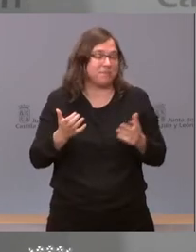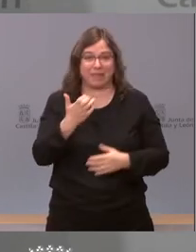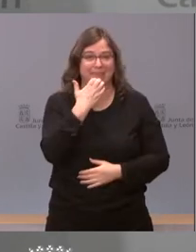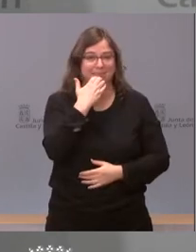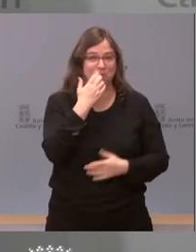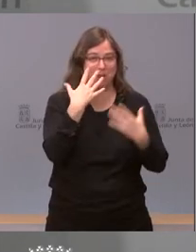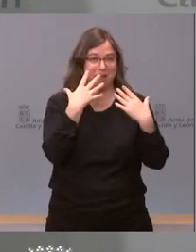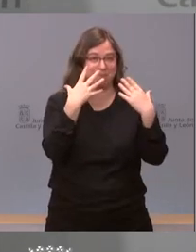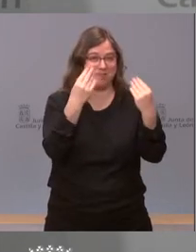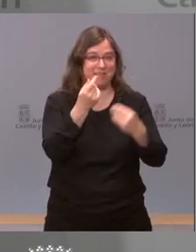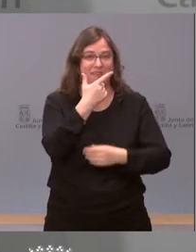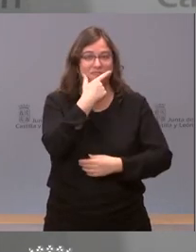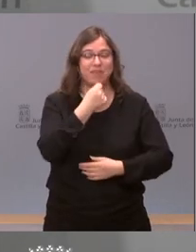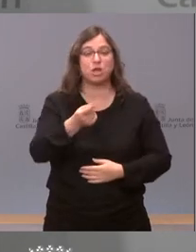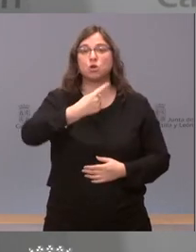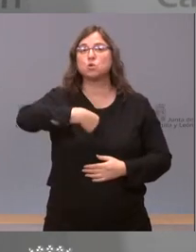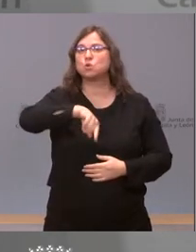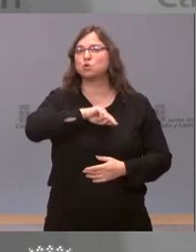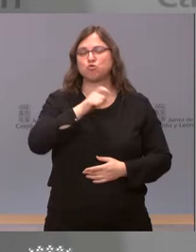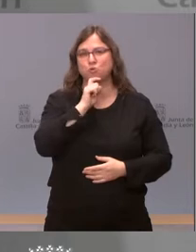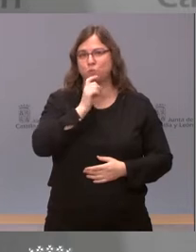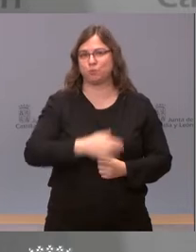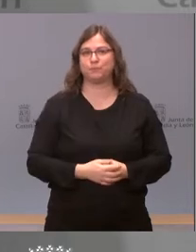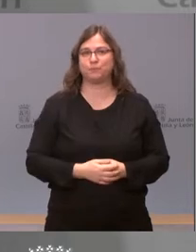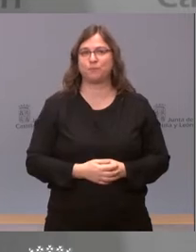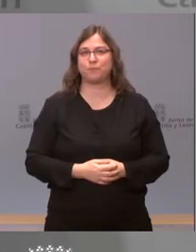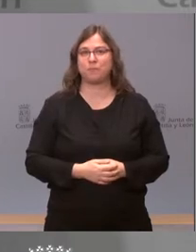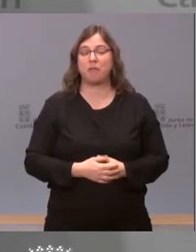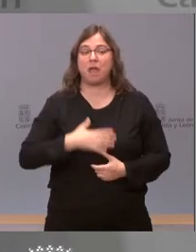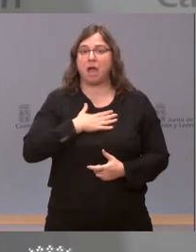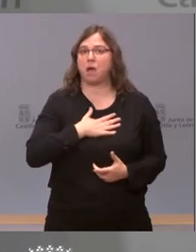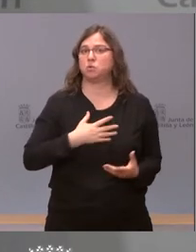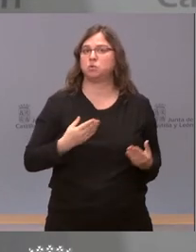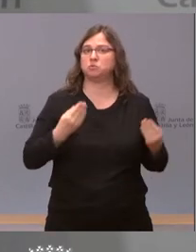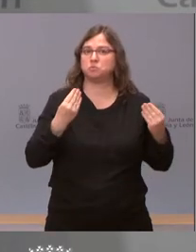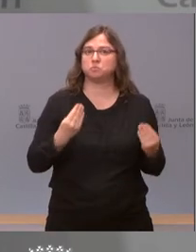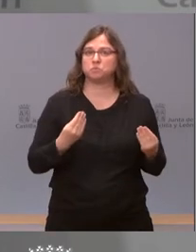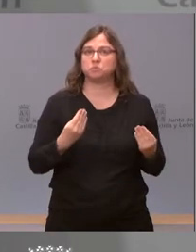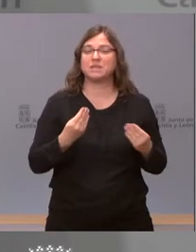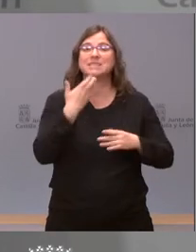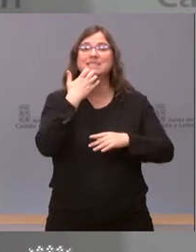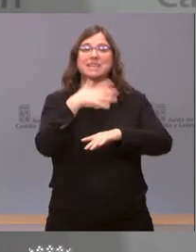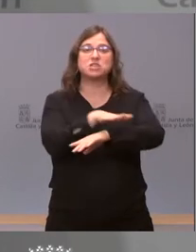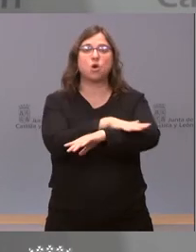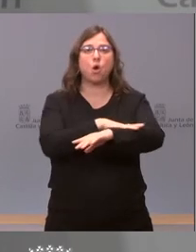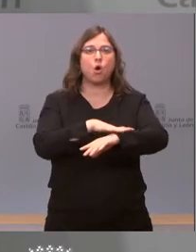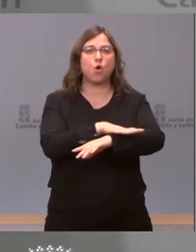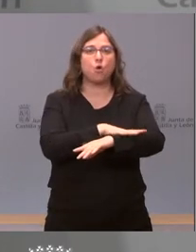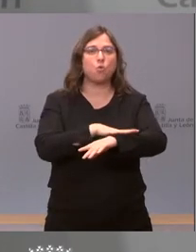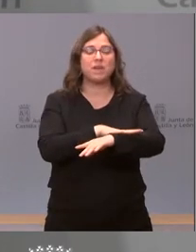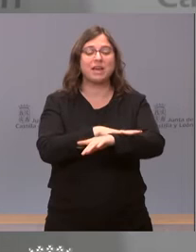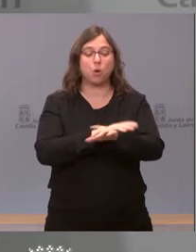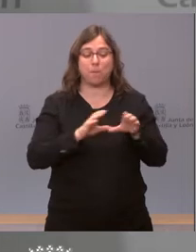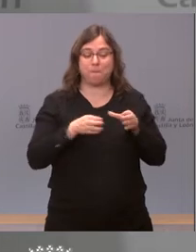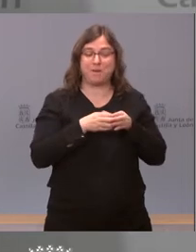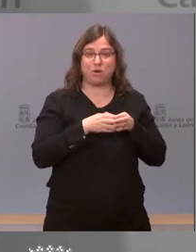entienda bien cuál es nuestra situación. Mire, nosotros estamos mucho más a gustos en un gobierno en minoría